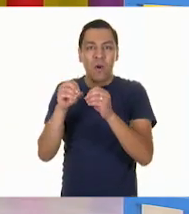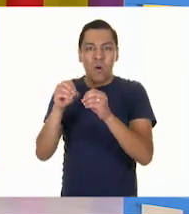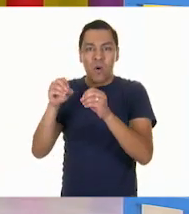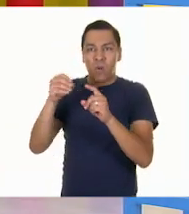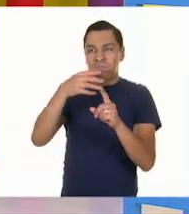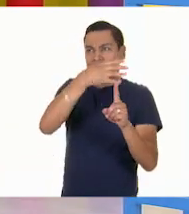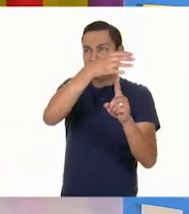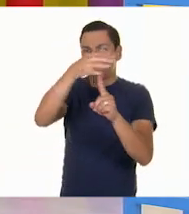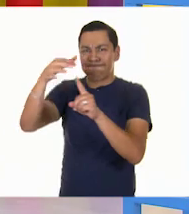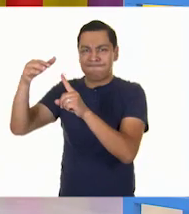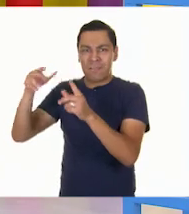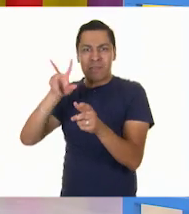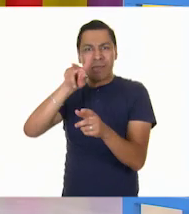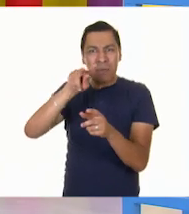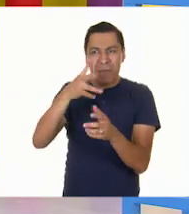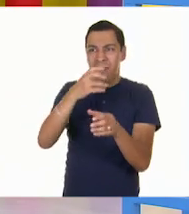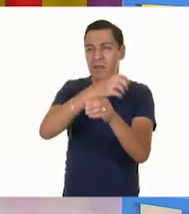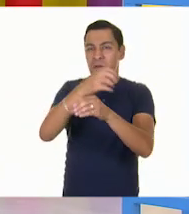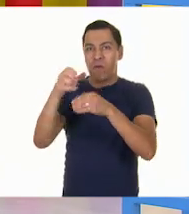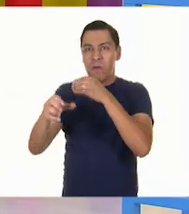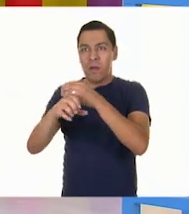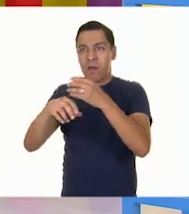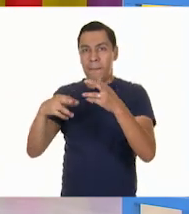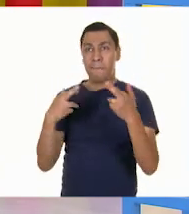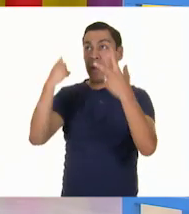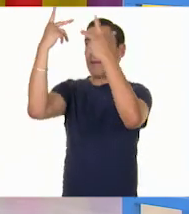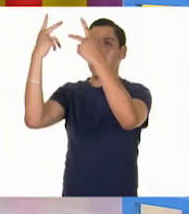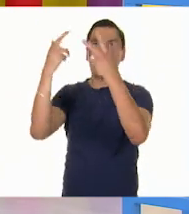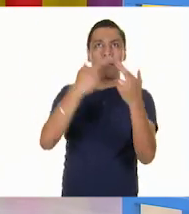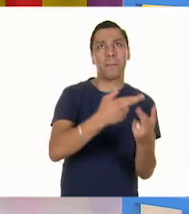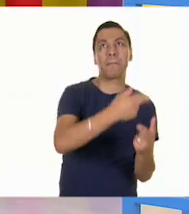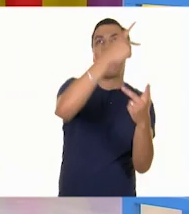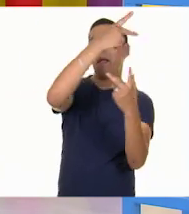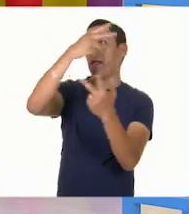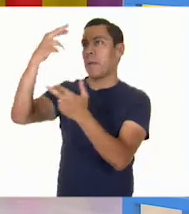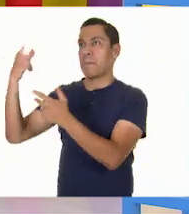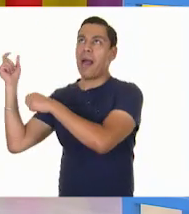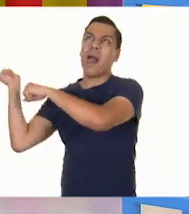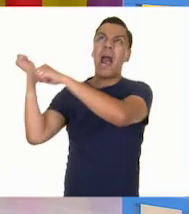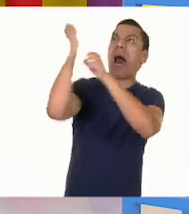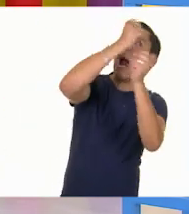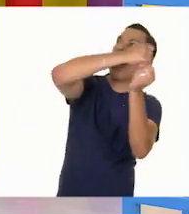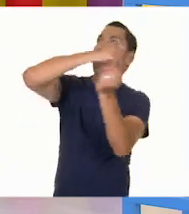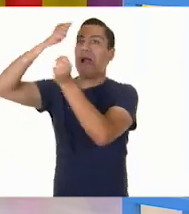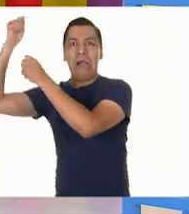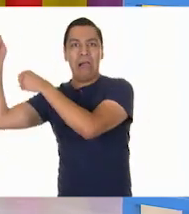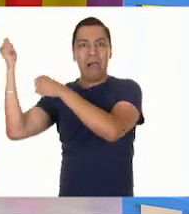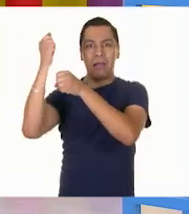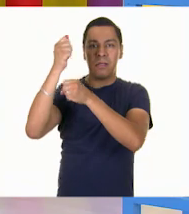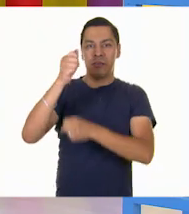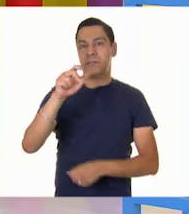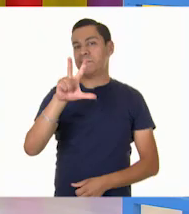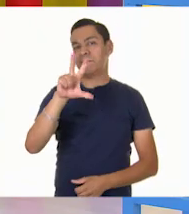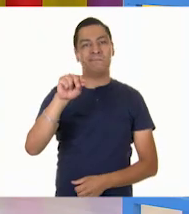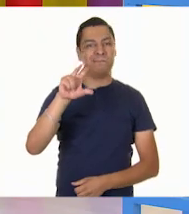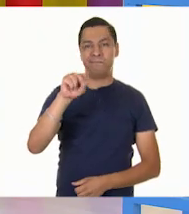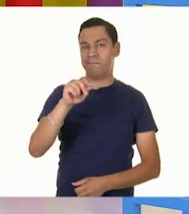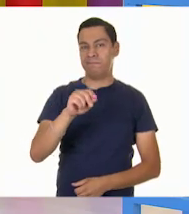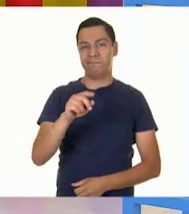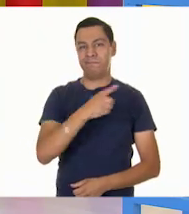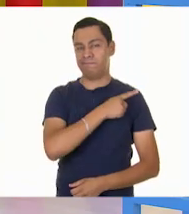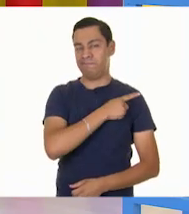mueble, con la televisión o que rompa algo y se lastime. Cierto. No podemos volar un papalote dentro de una casa.